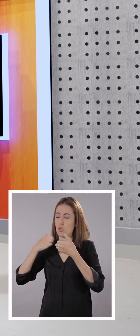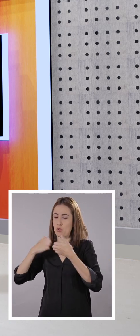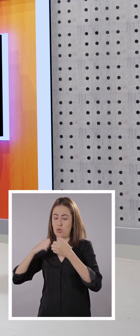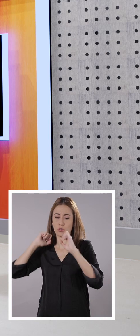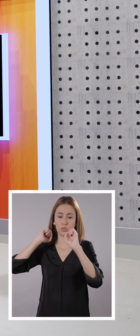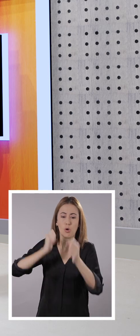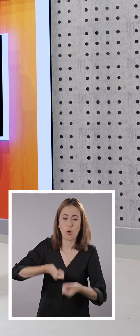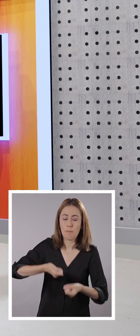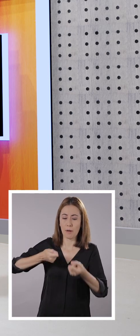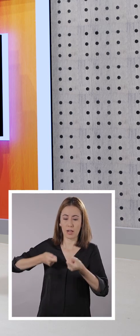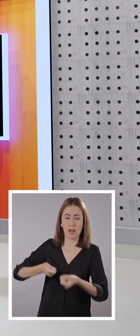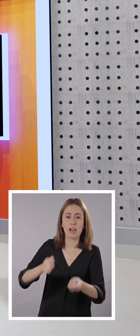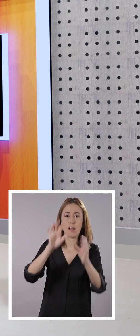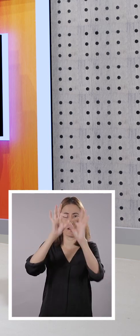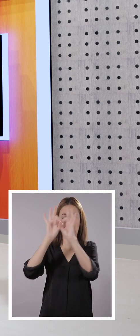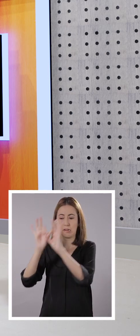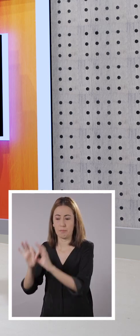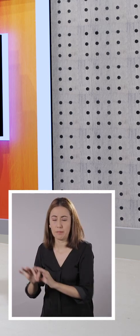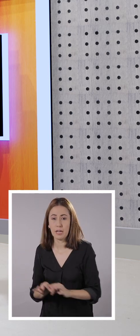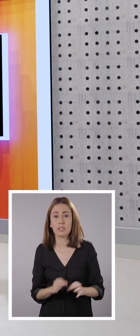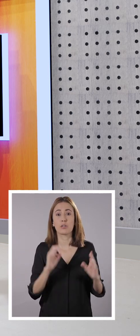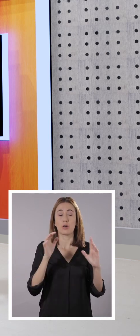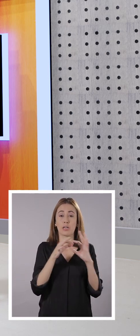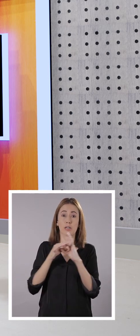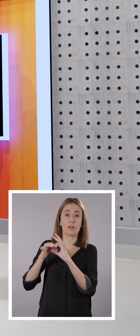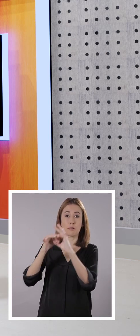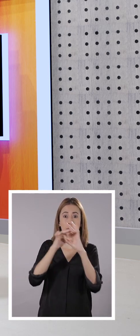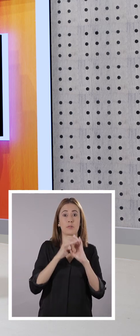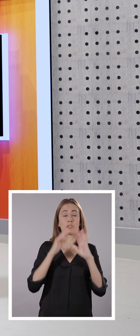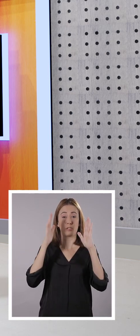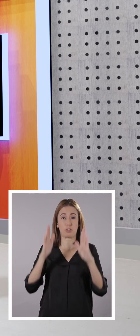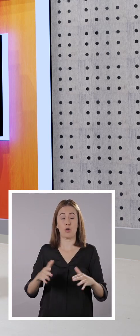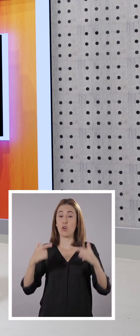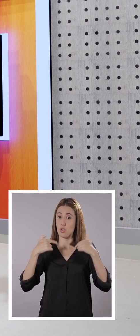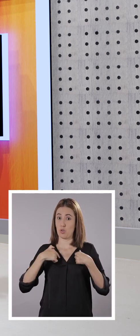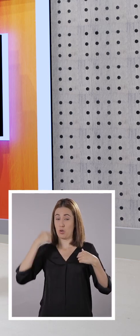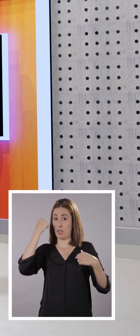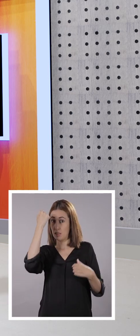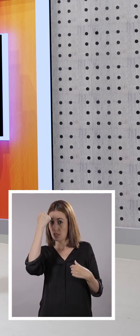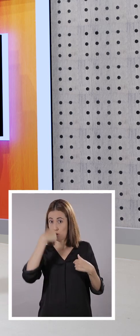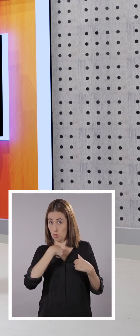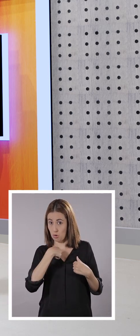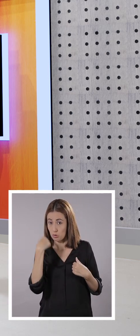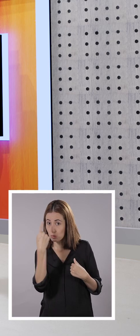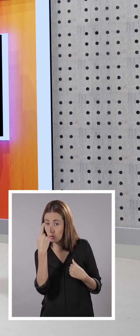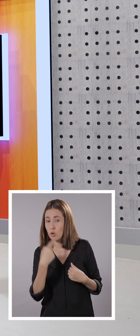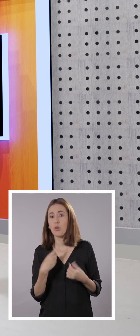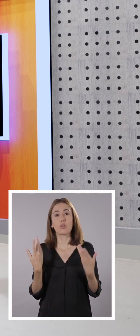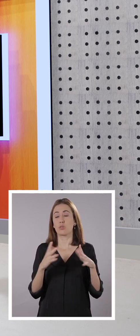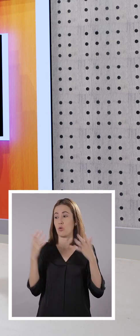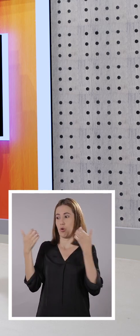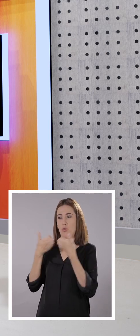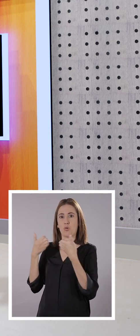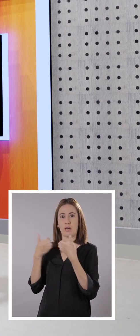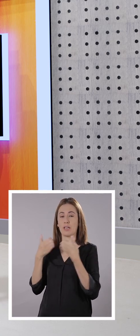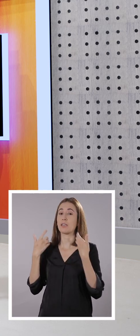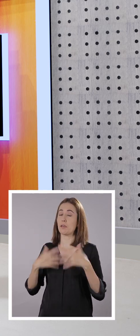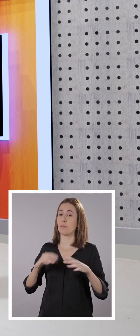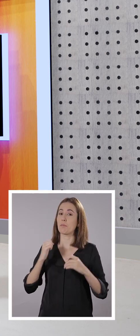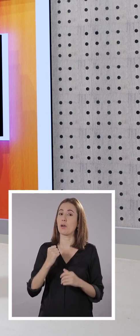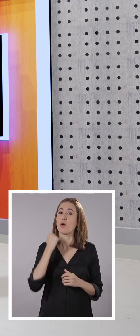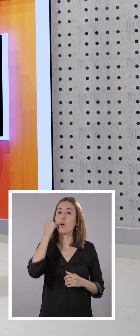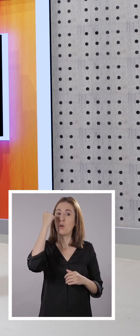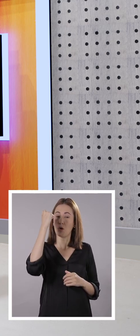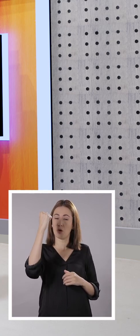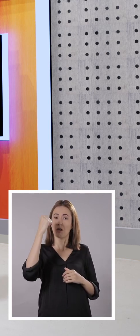estaba sumamente motivada y mis compañeros también, porque no solo gané yo, sino que ganamos un equipo y no es